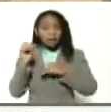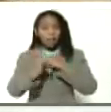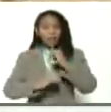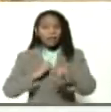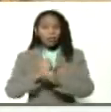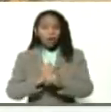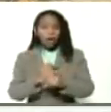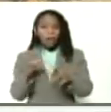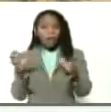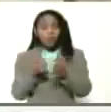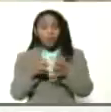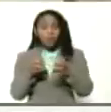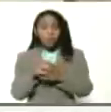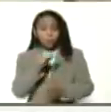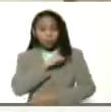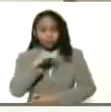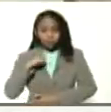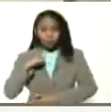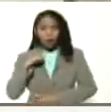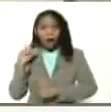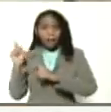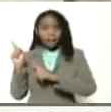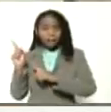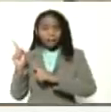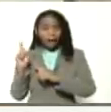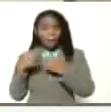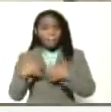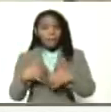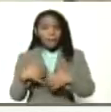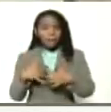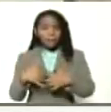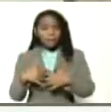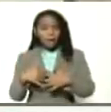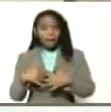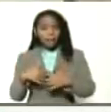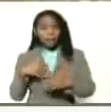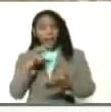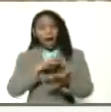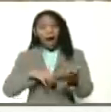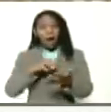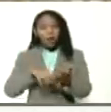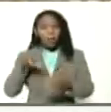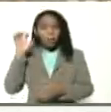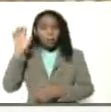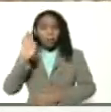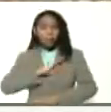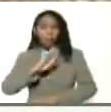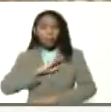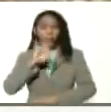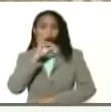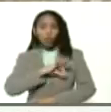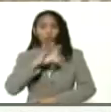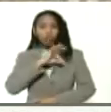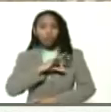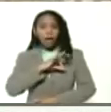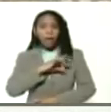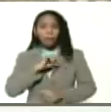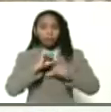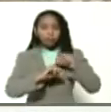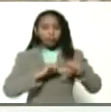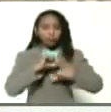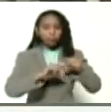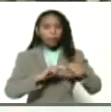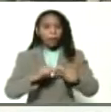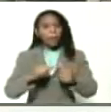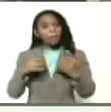compañía anónima y NICA empresa escrita conglomerado agropatria empresa de propiedad social productiva presidente